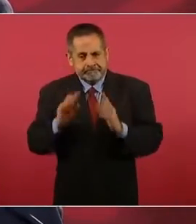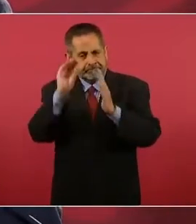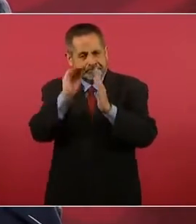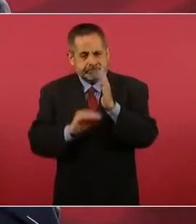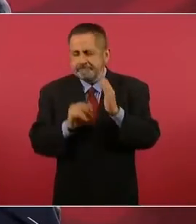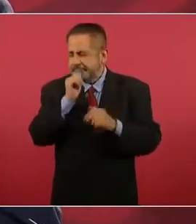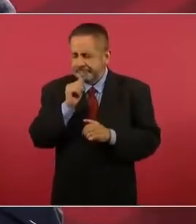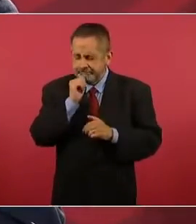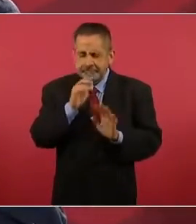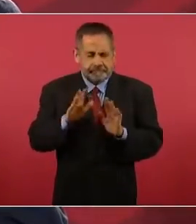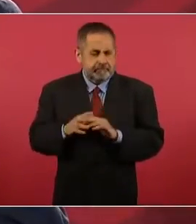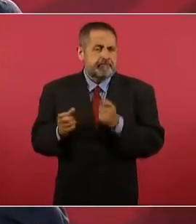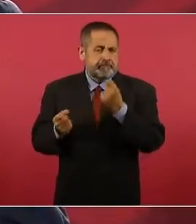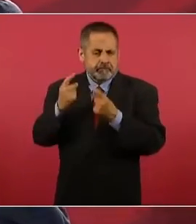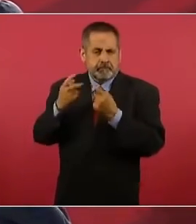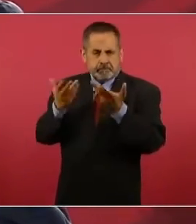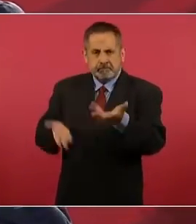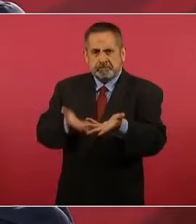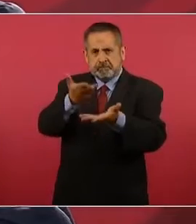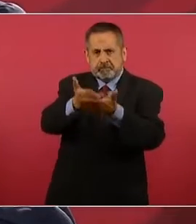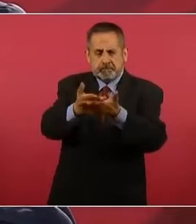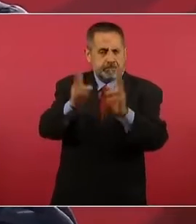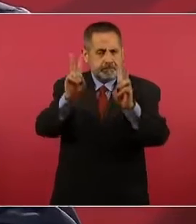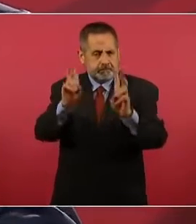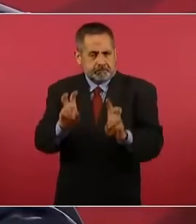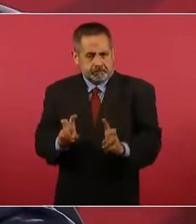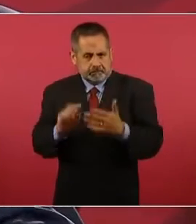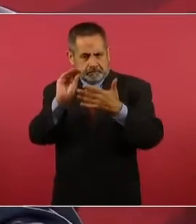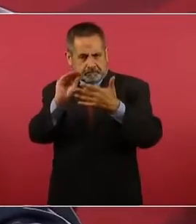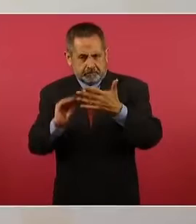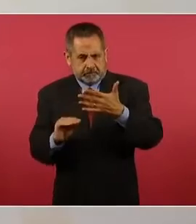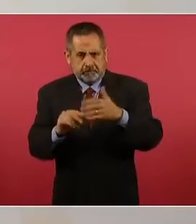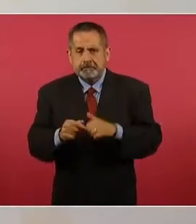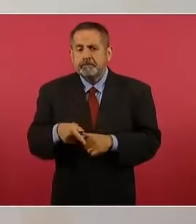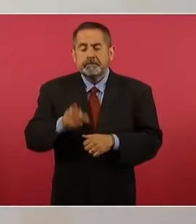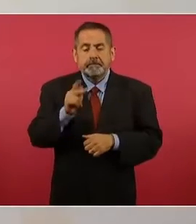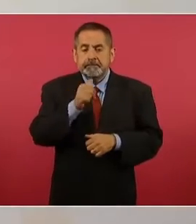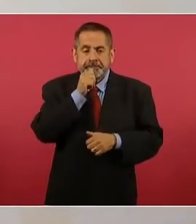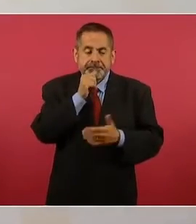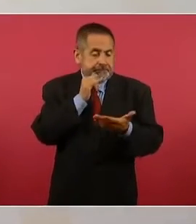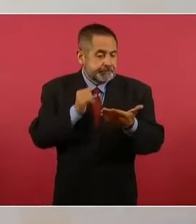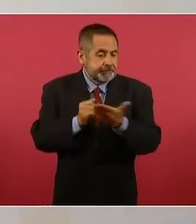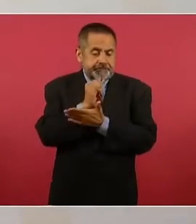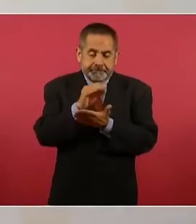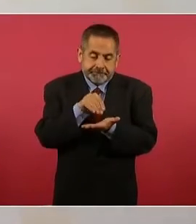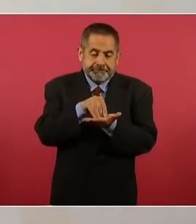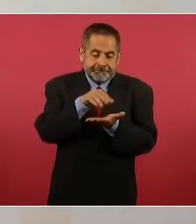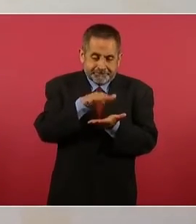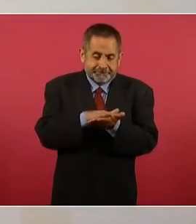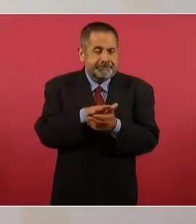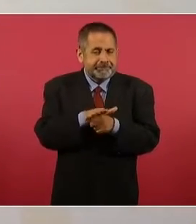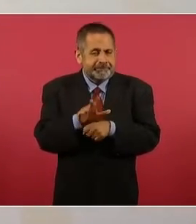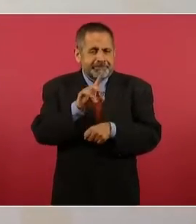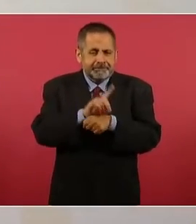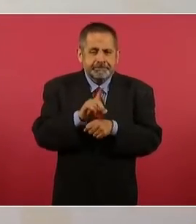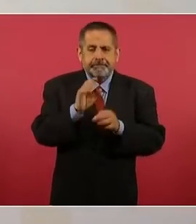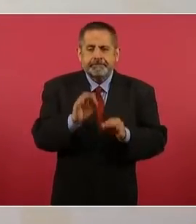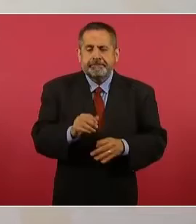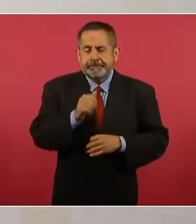temas de parte nuestra, pero todavía no se ha convenido